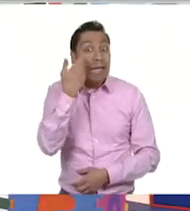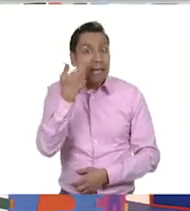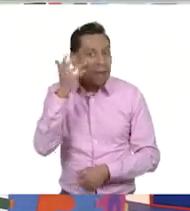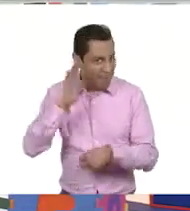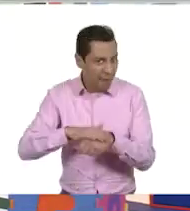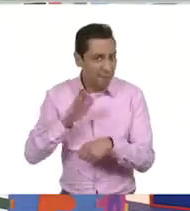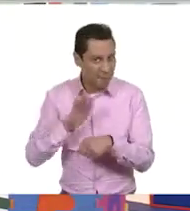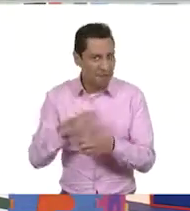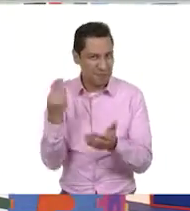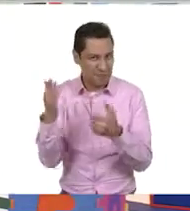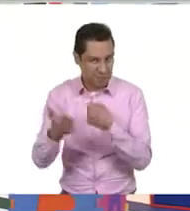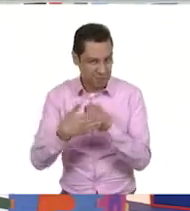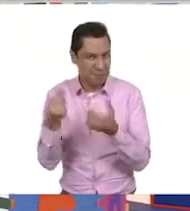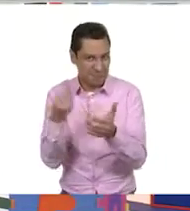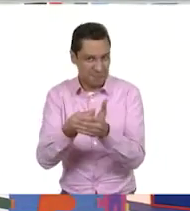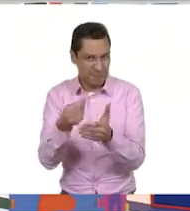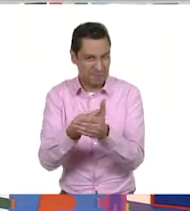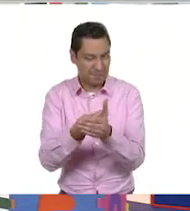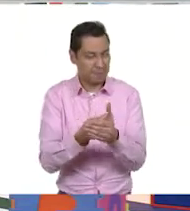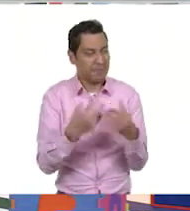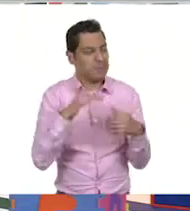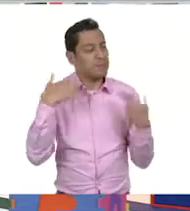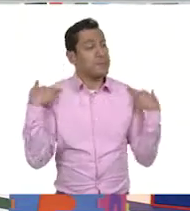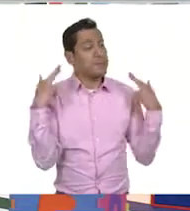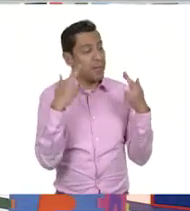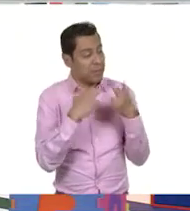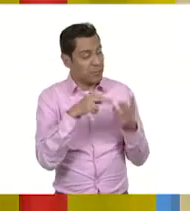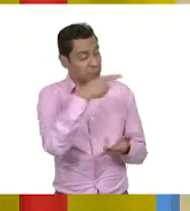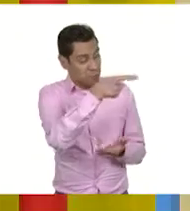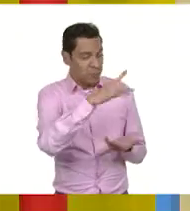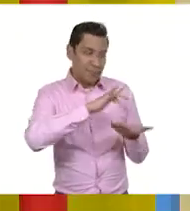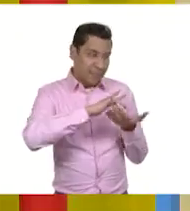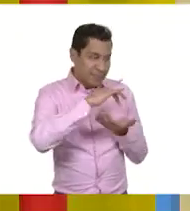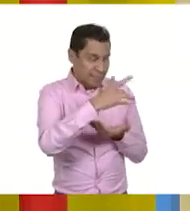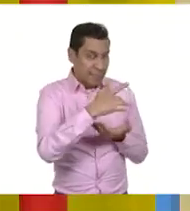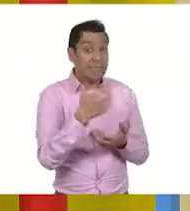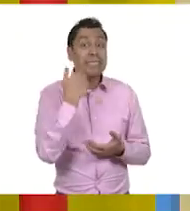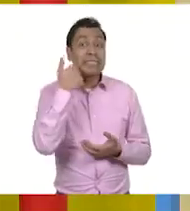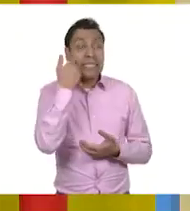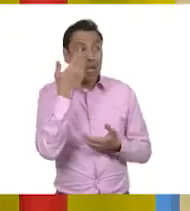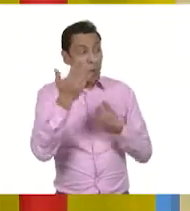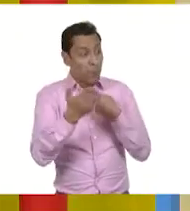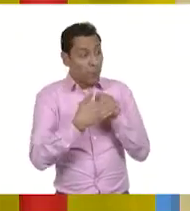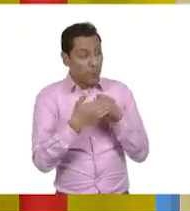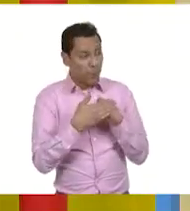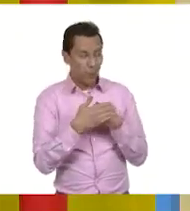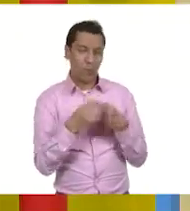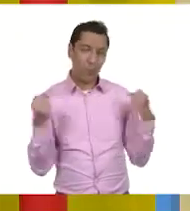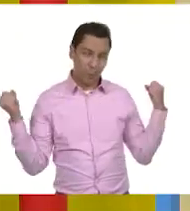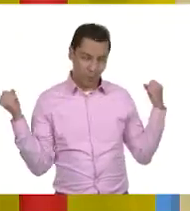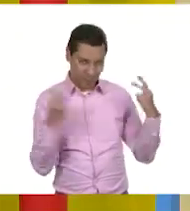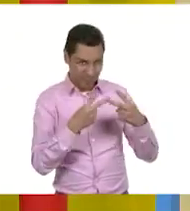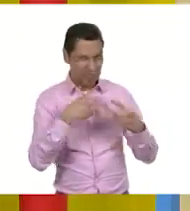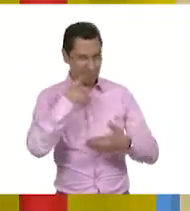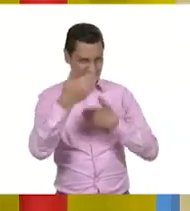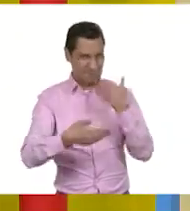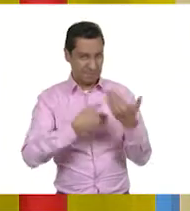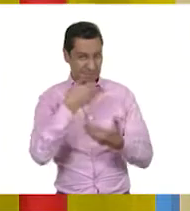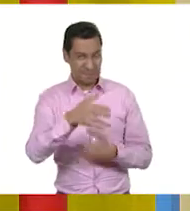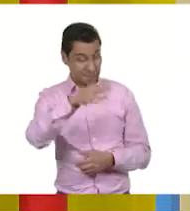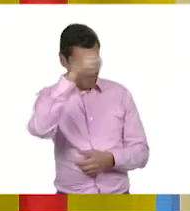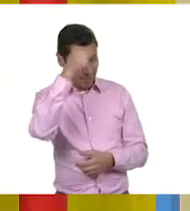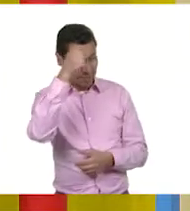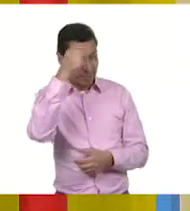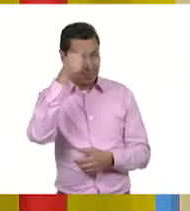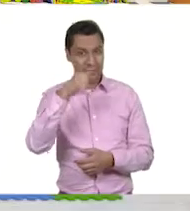Exactamente. Maestro Ezequiel, pues te queremos agradecer muchísimo y estamos ansiosos por vernos en otra clase más adelante. También estoy